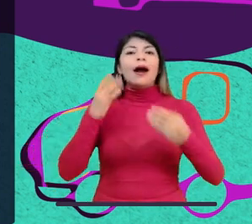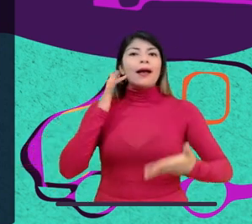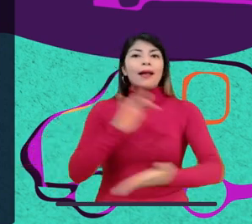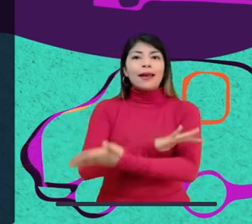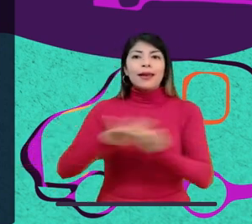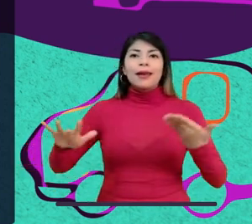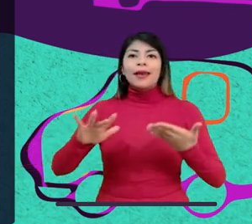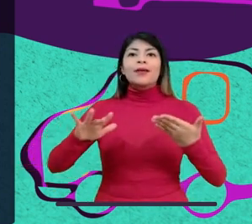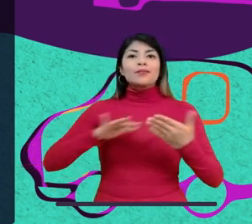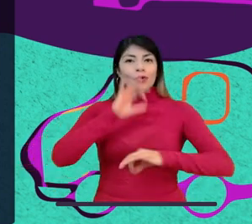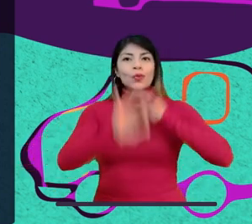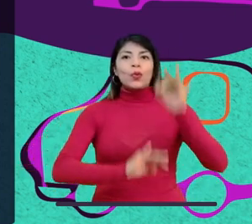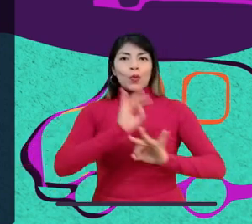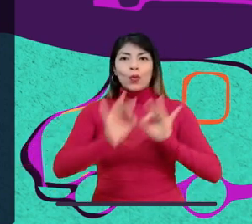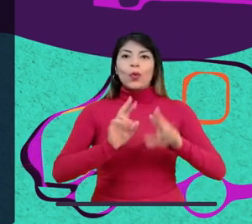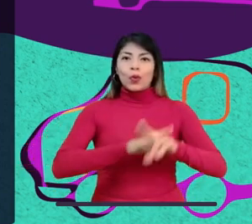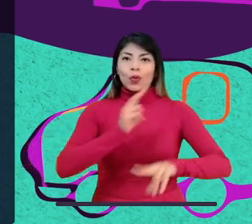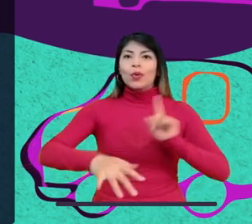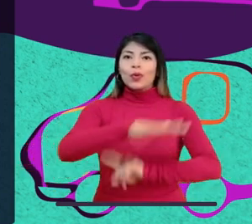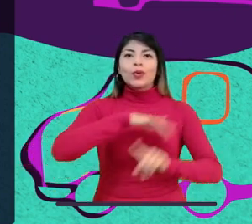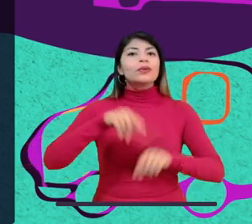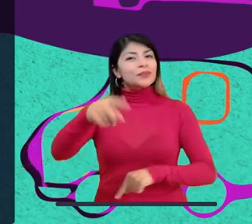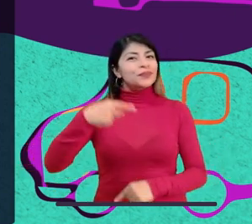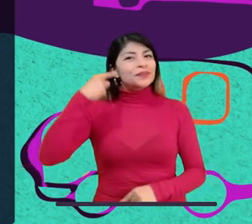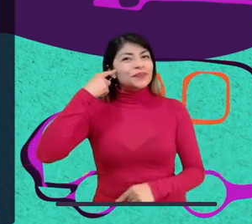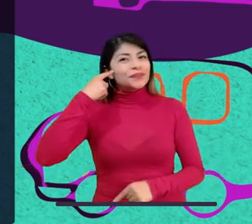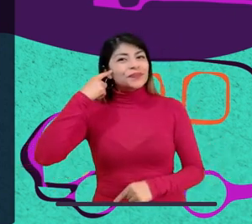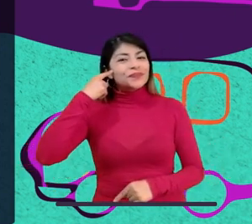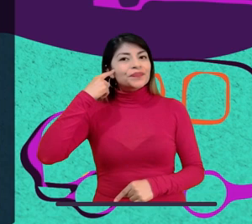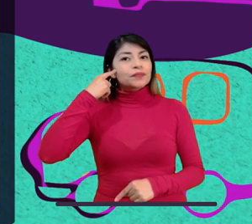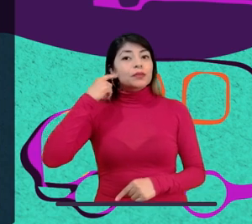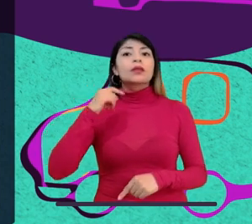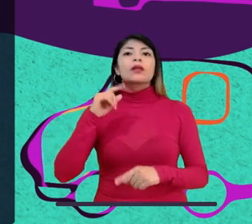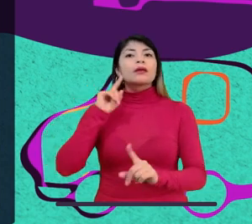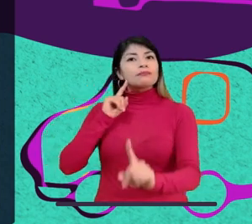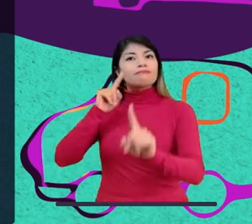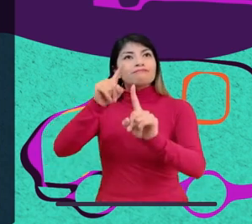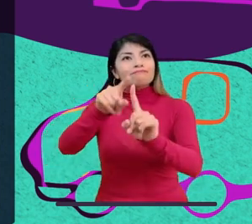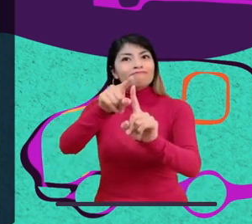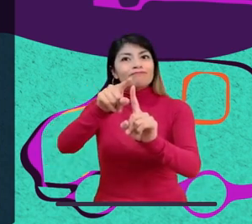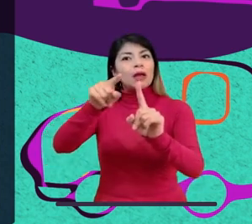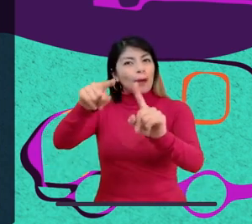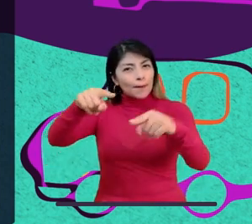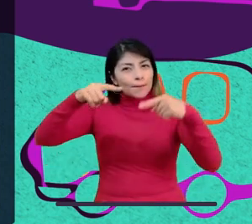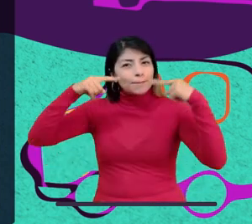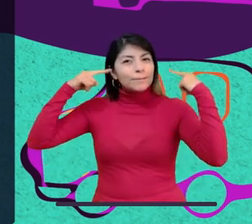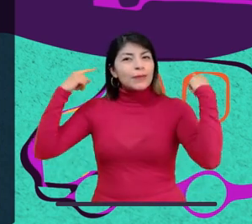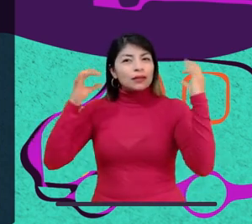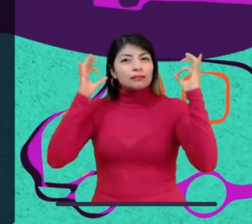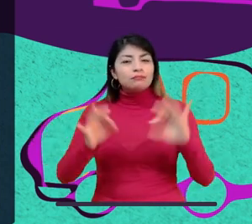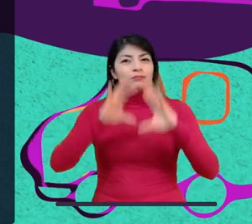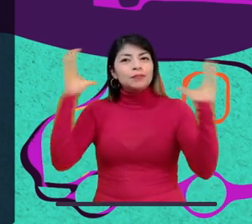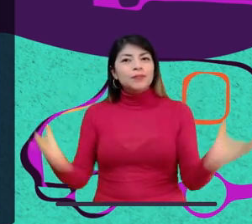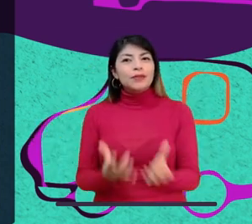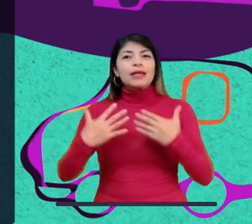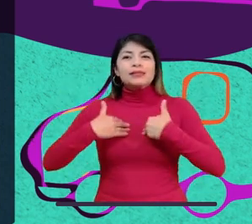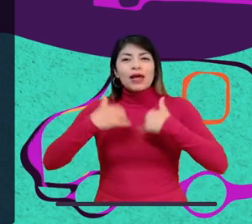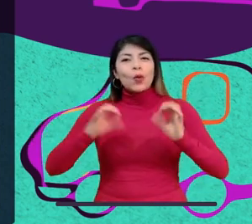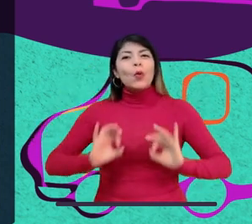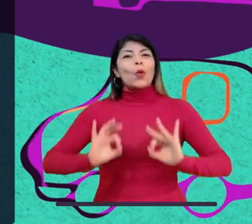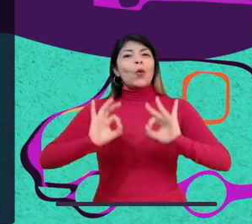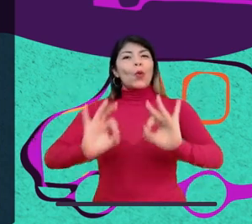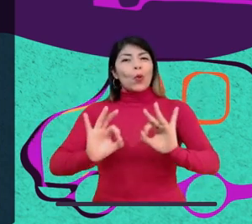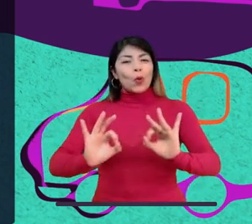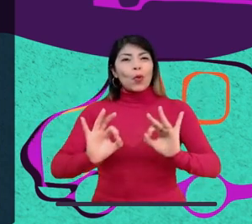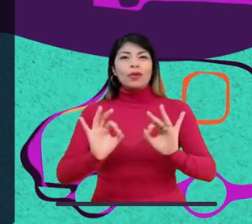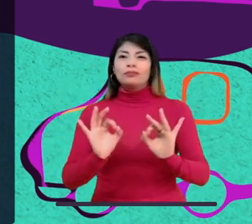y cuidar el medio ambiente. Niños, ¿ustedes creen que nosotros vamos a lograr la meta de poder hacer nuestro planeta